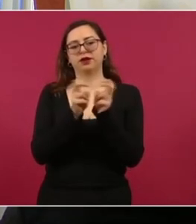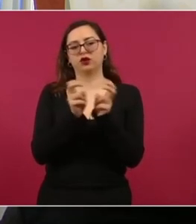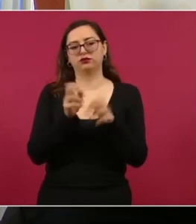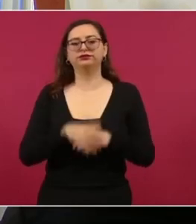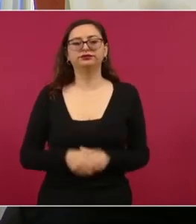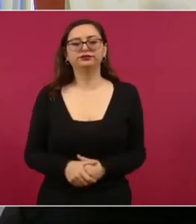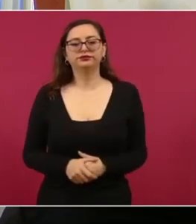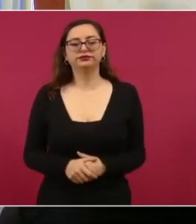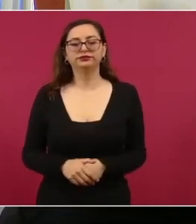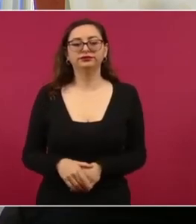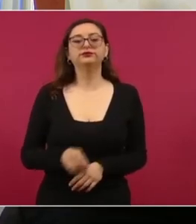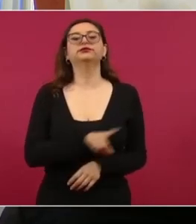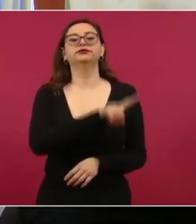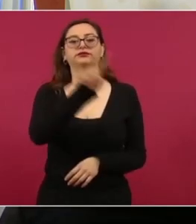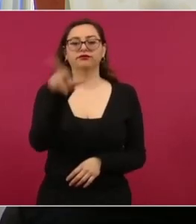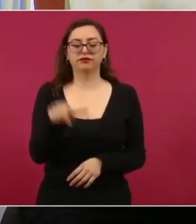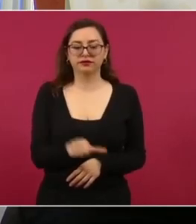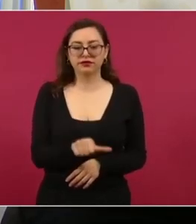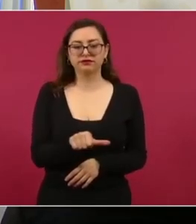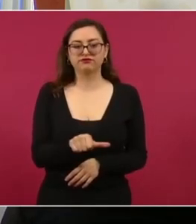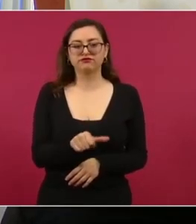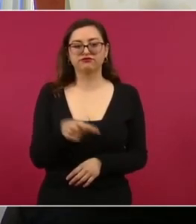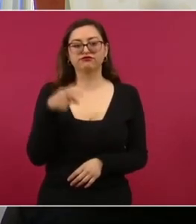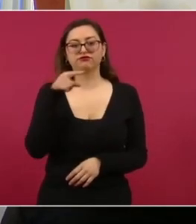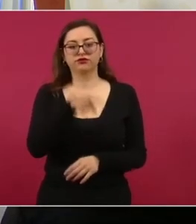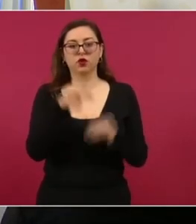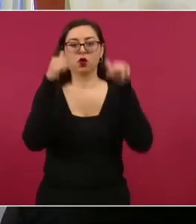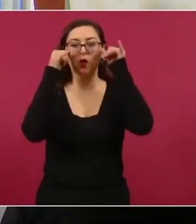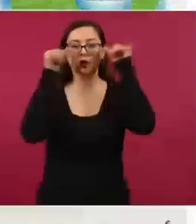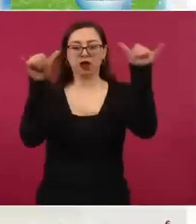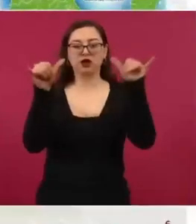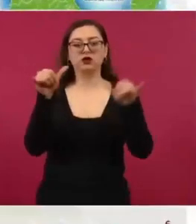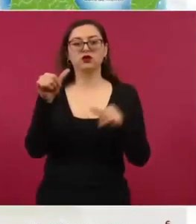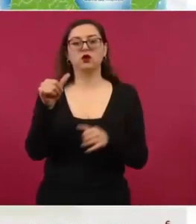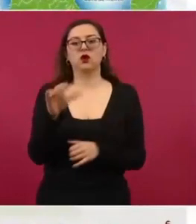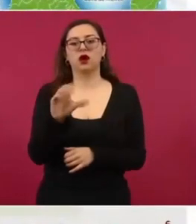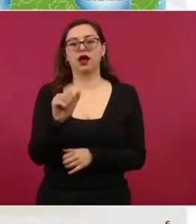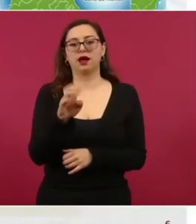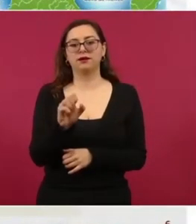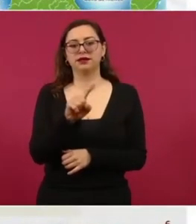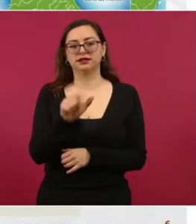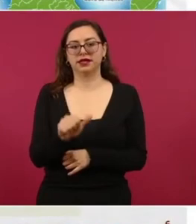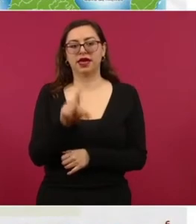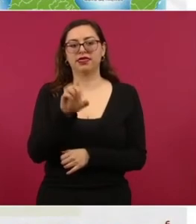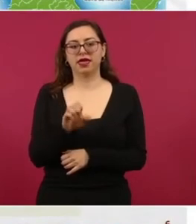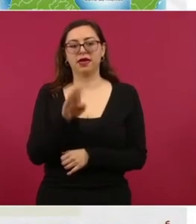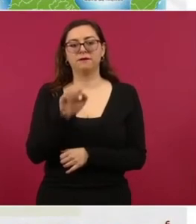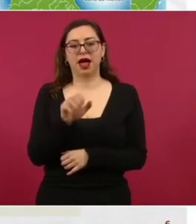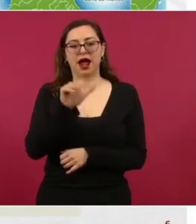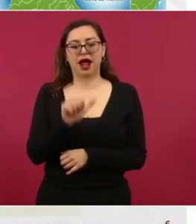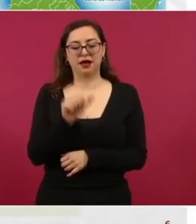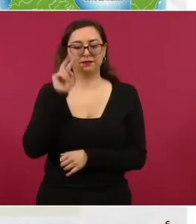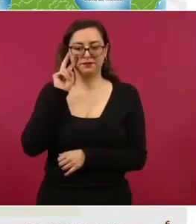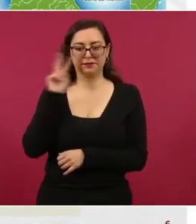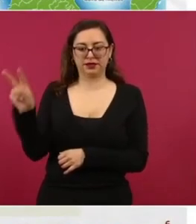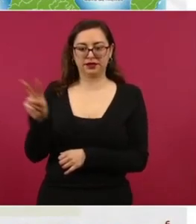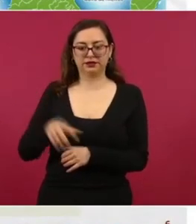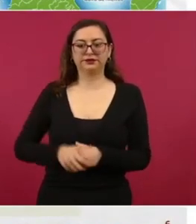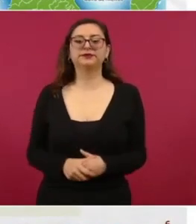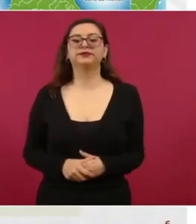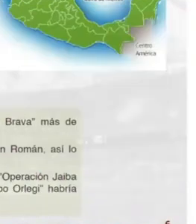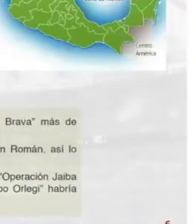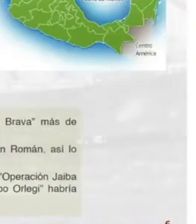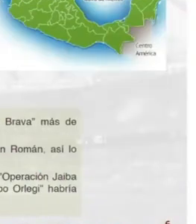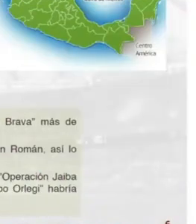Para luego, desde el gobierno de Cabeza de Vaca empezar a bajar dinero público del estado de Tamaulipas